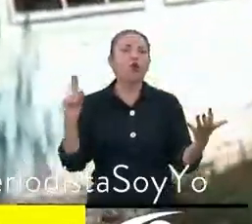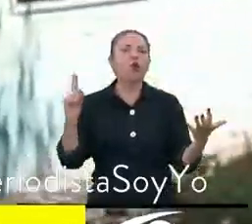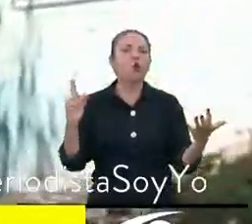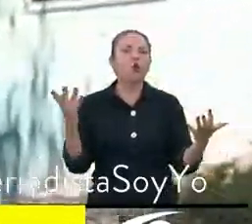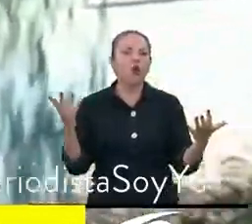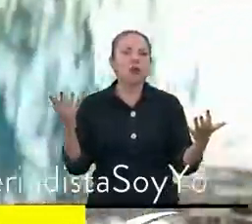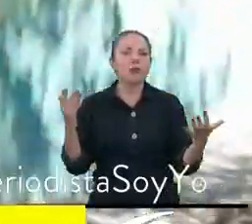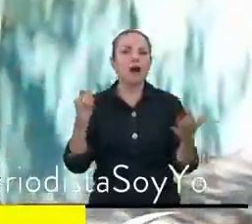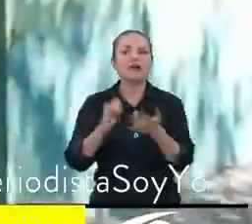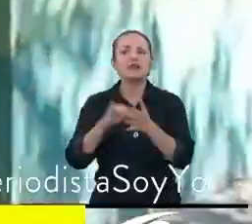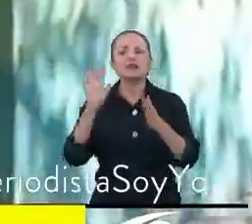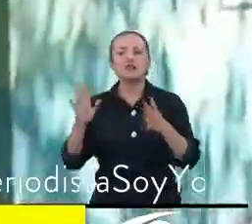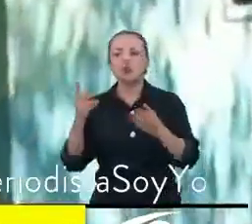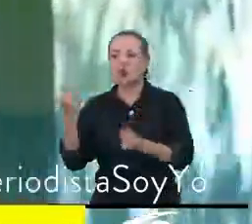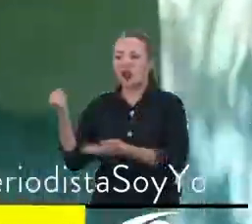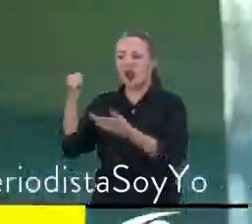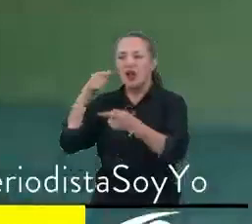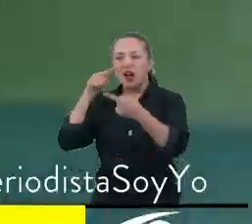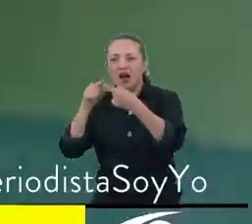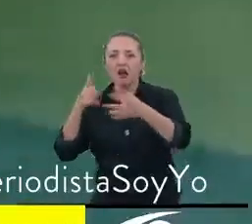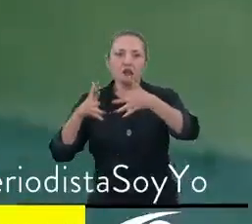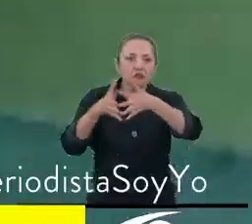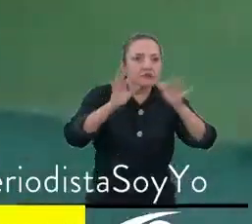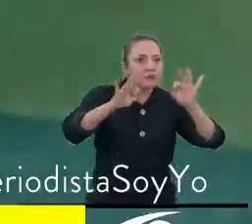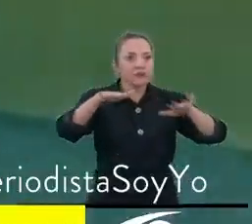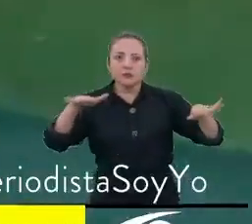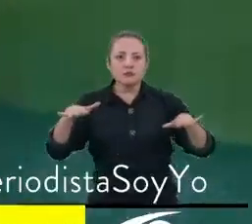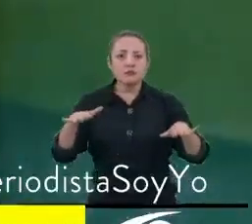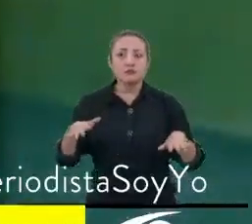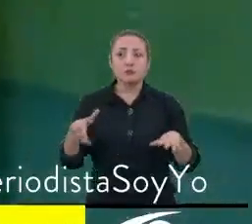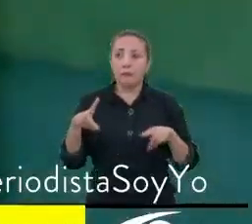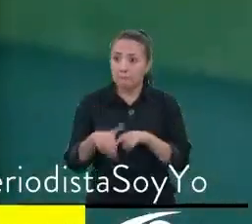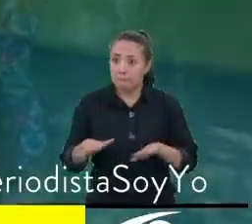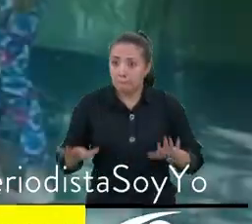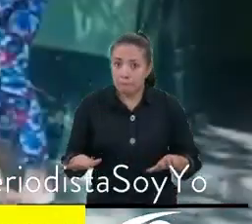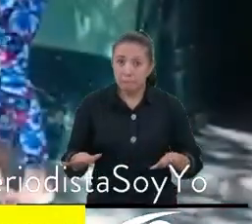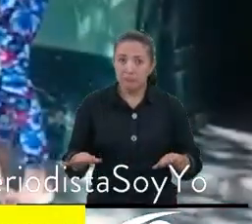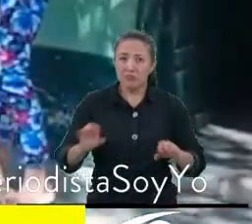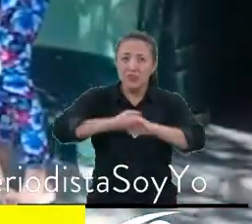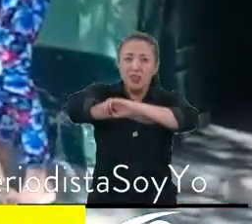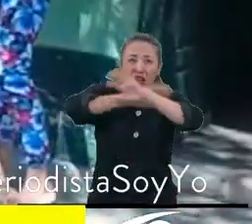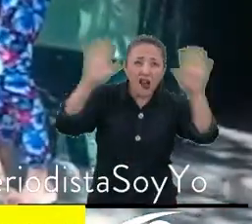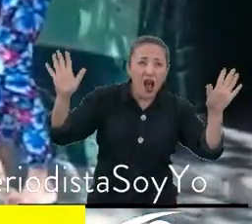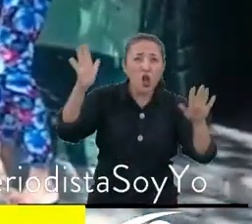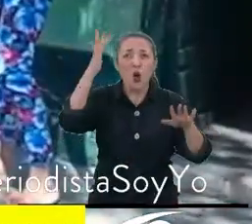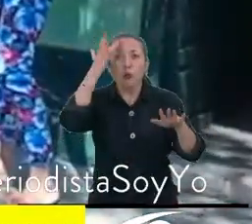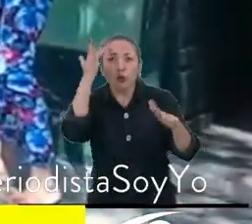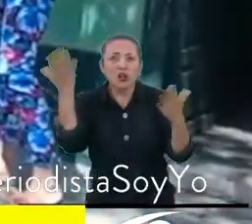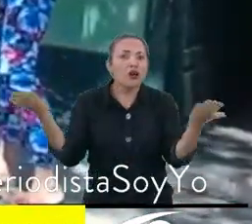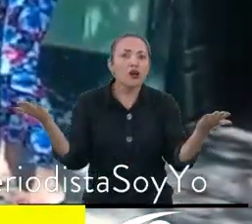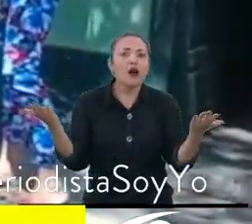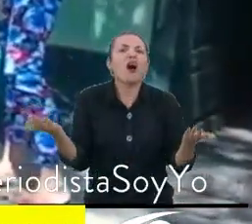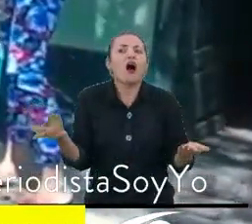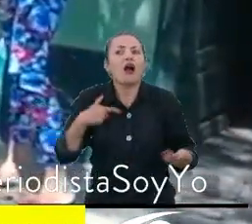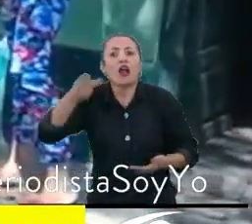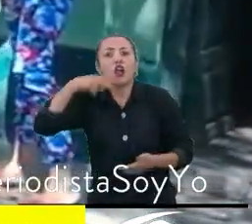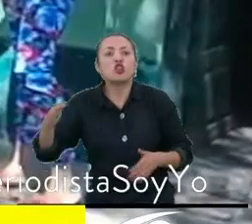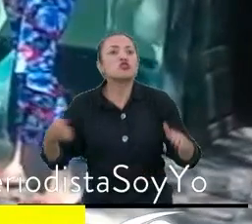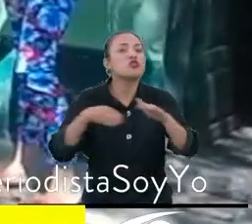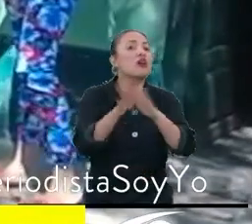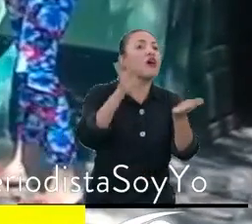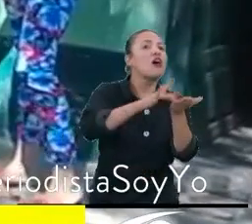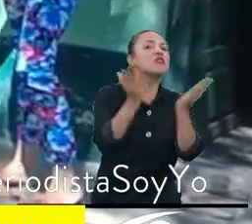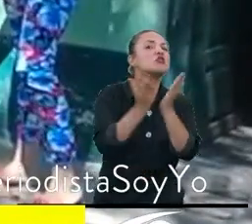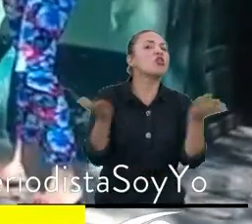fondo de adaptación paró. ¿Por qué razones claras? No sabemos. ¿Dónde estudiarán nuestros hijos? El